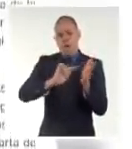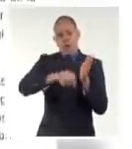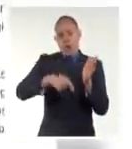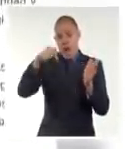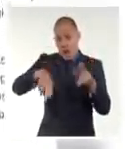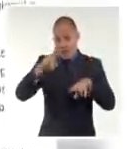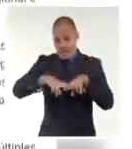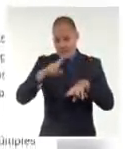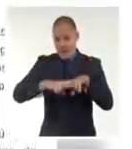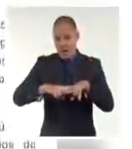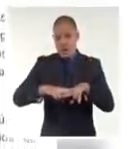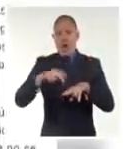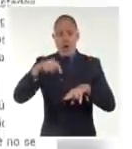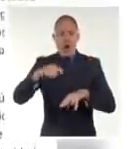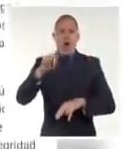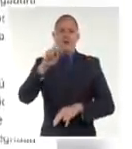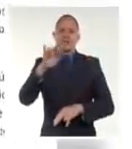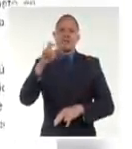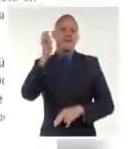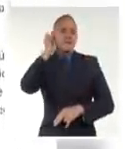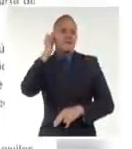La Habana el 26 de febrero de 2022.